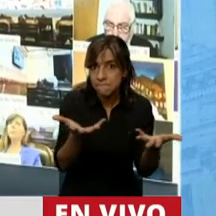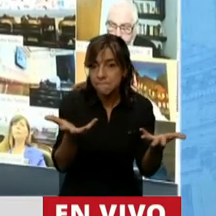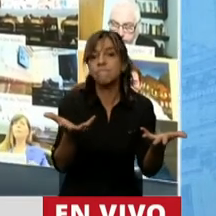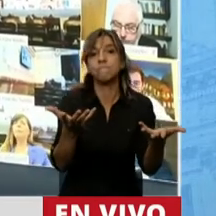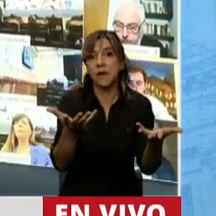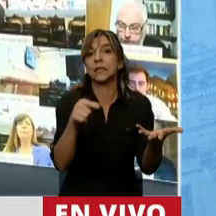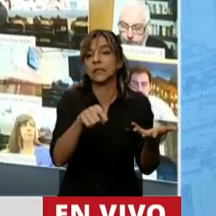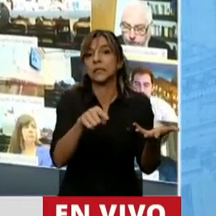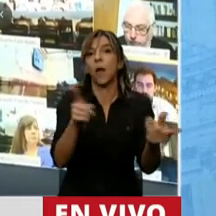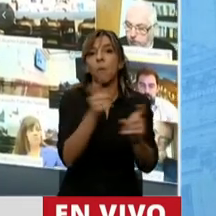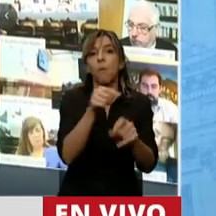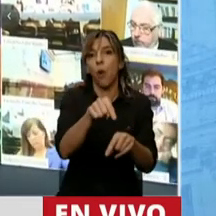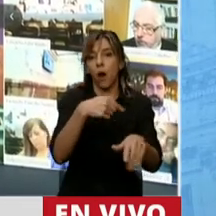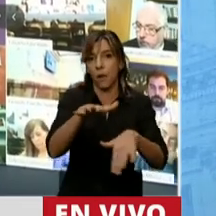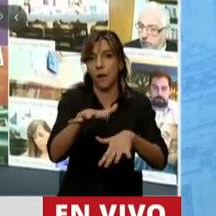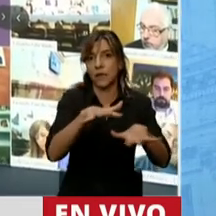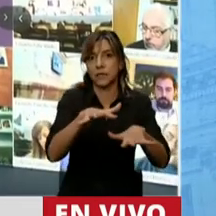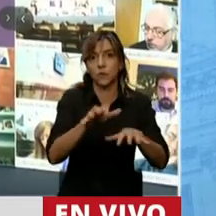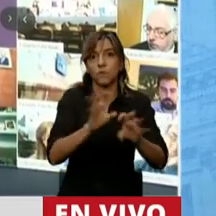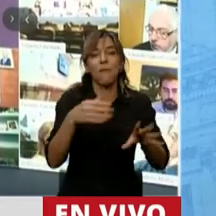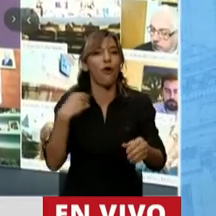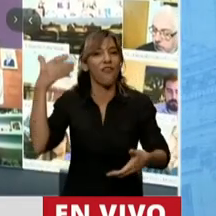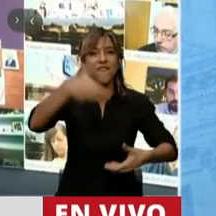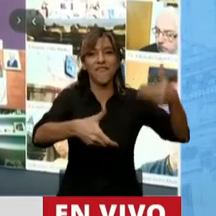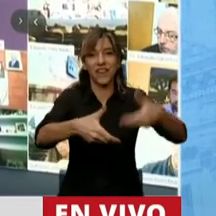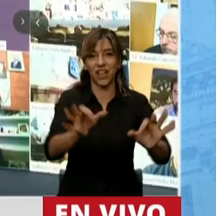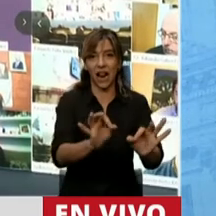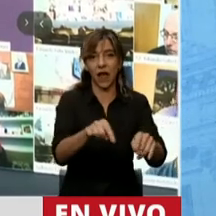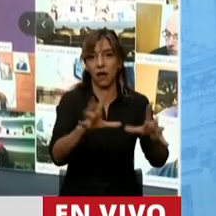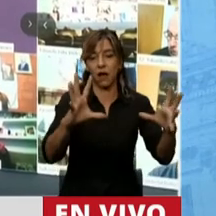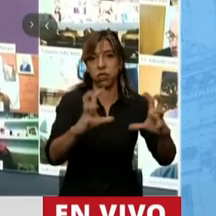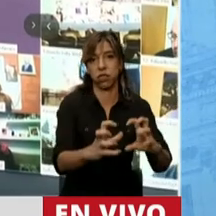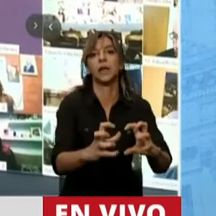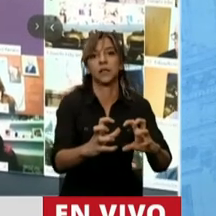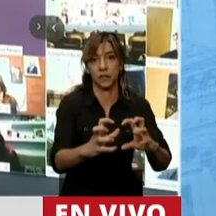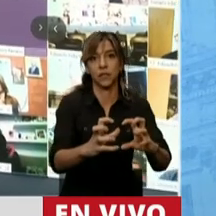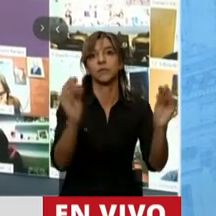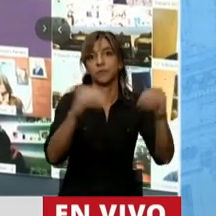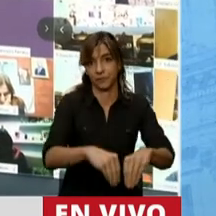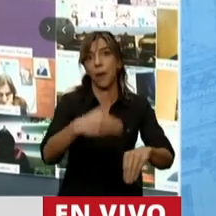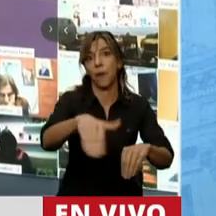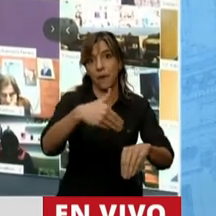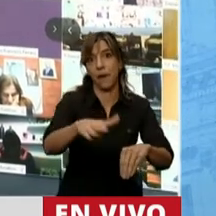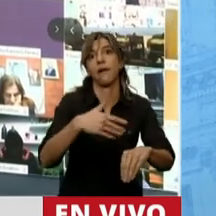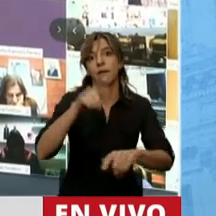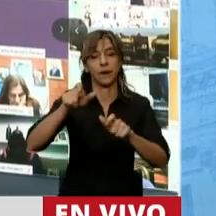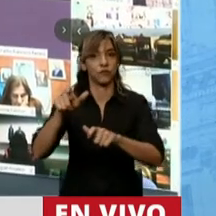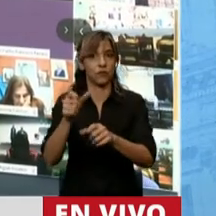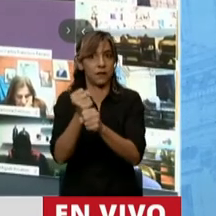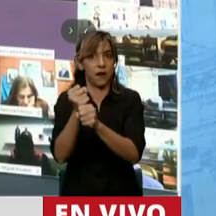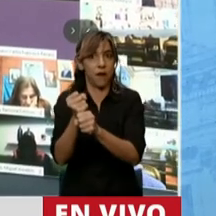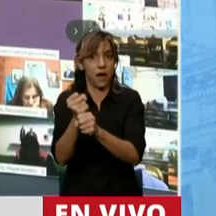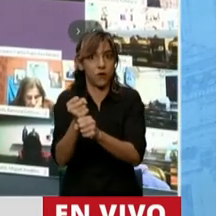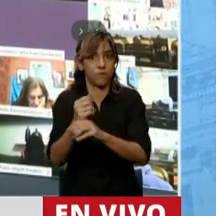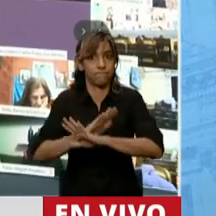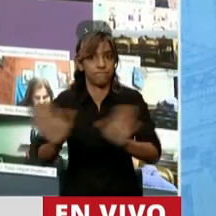incluya a este departamento porque no hay inversiones nuevas. Para ir finalizando, señor Jefe de Gabinete, me preocupa,